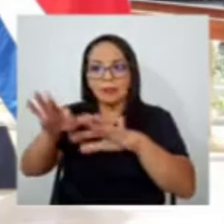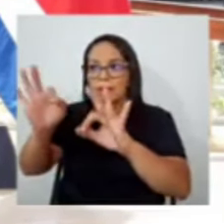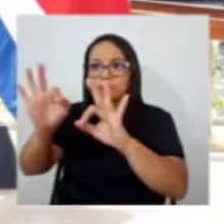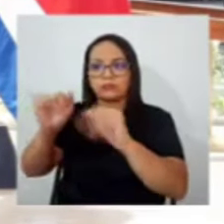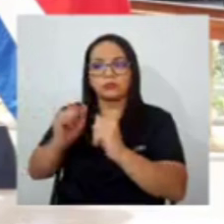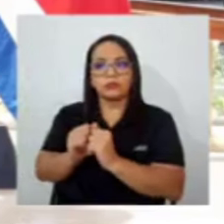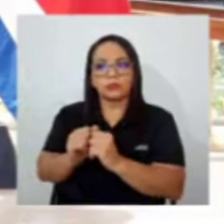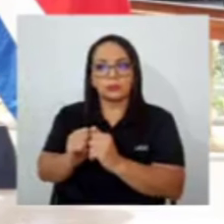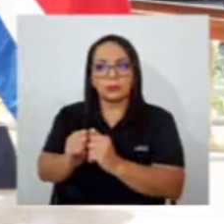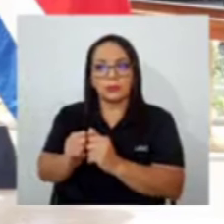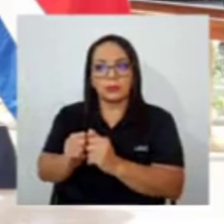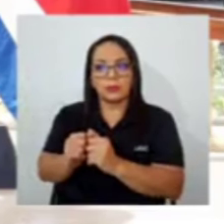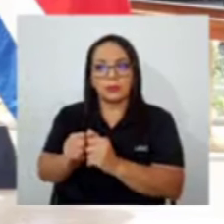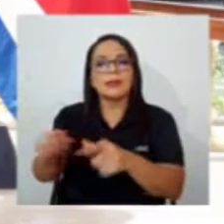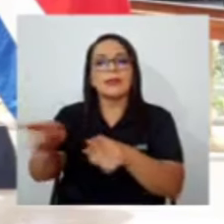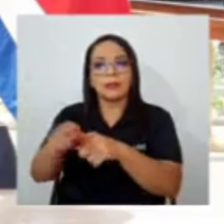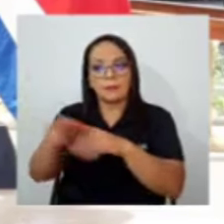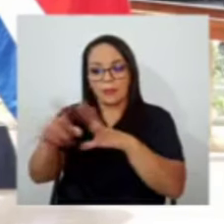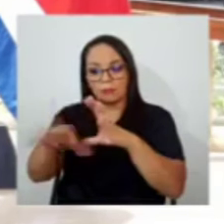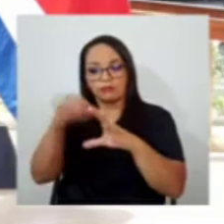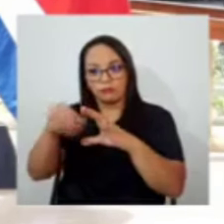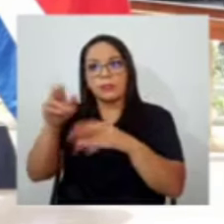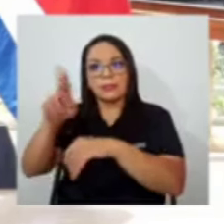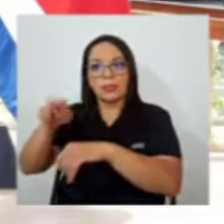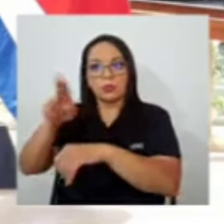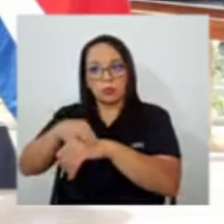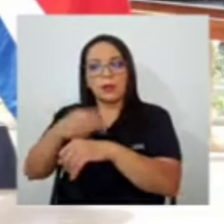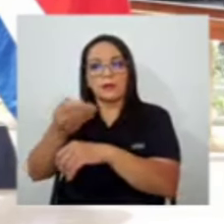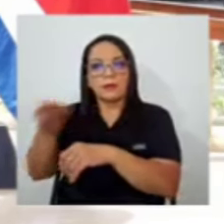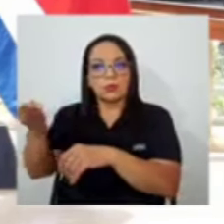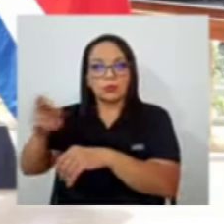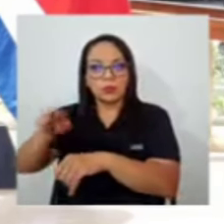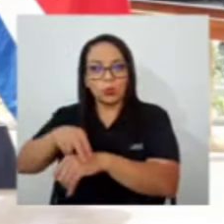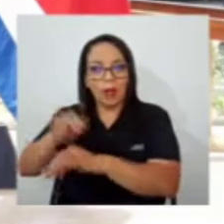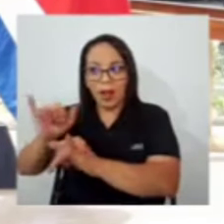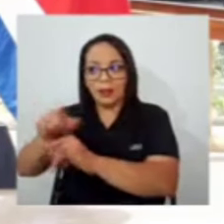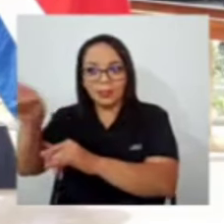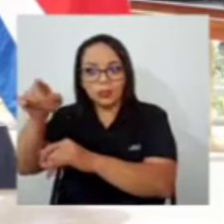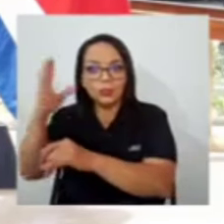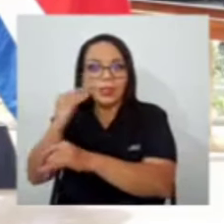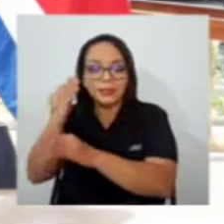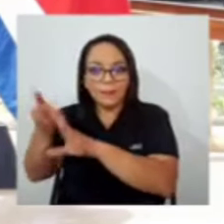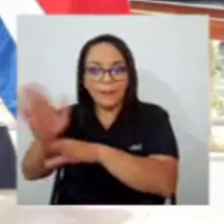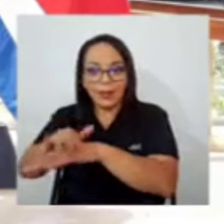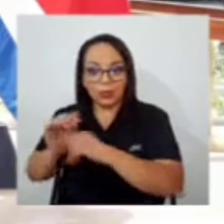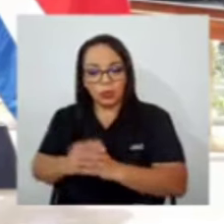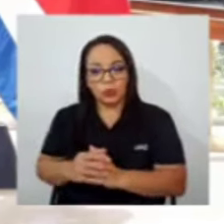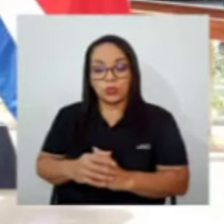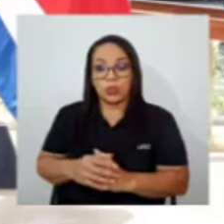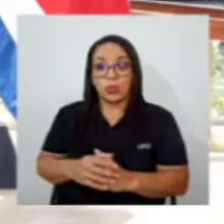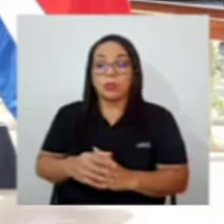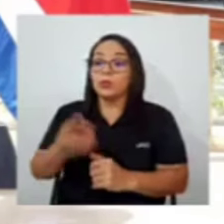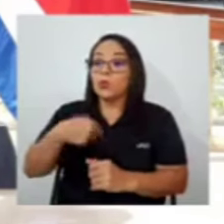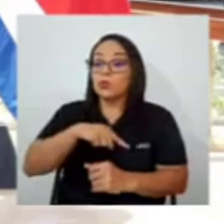racional de recursos naturales. Entonces, nosotros no vamos a